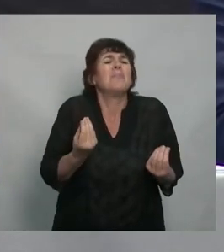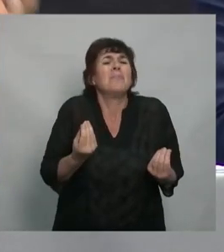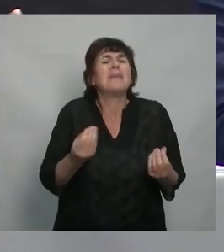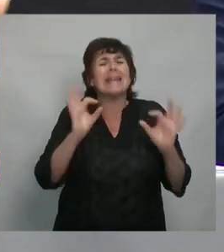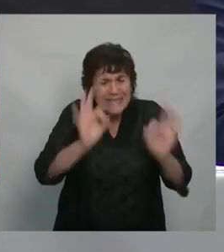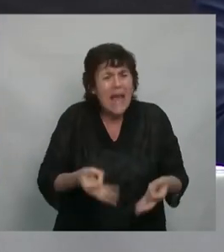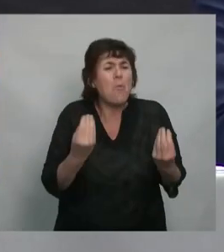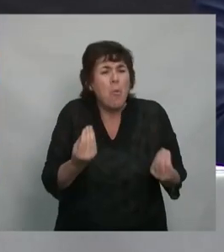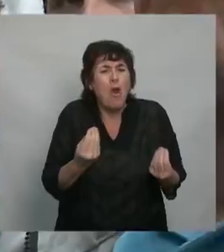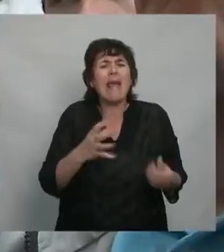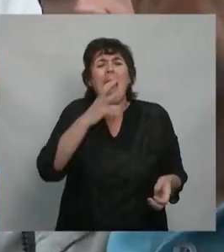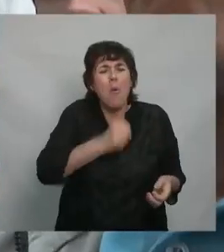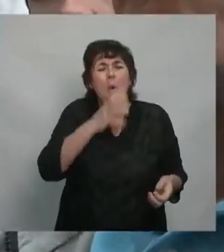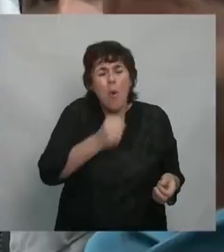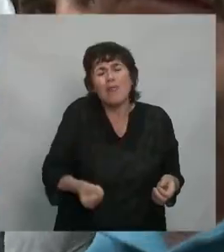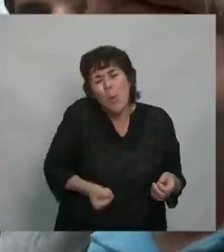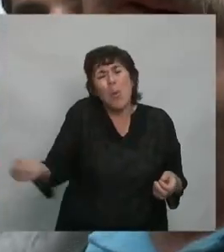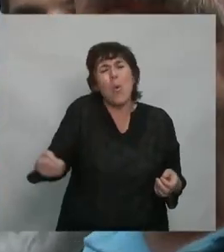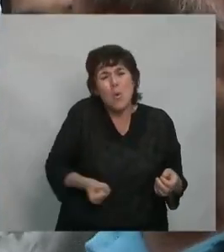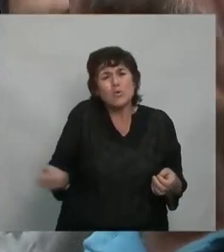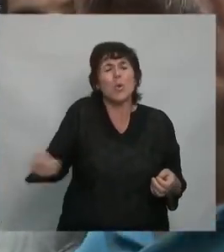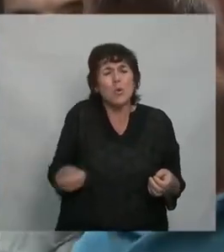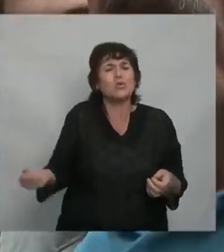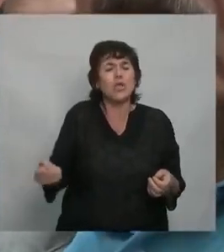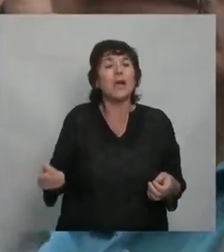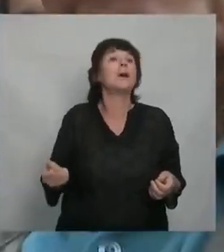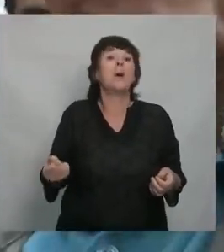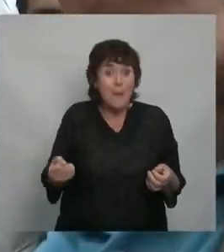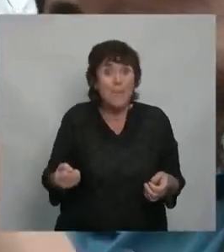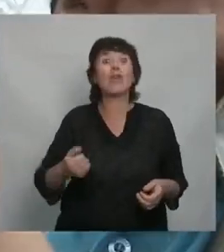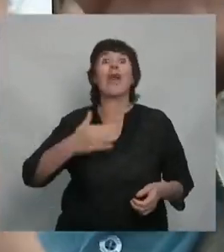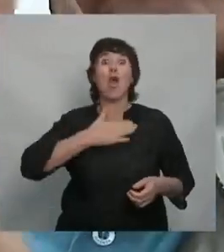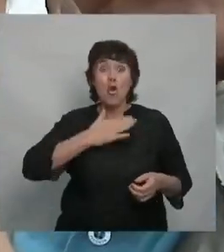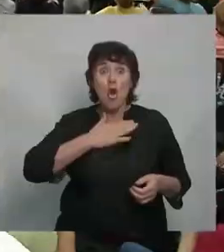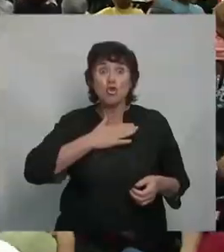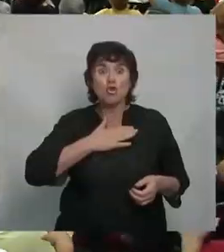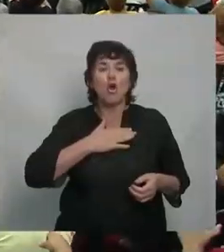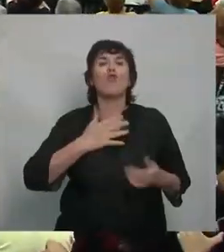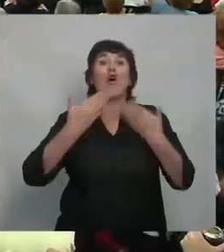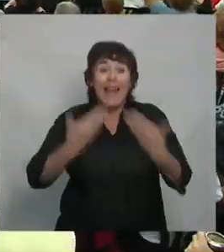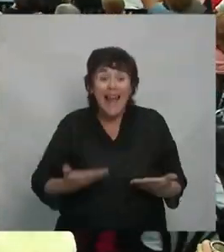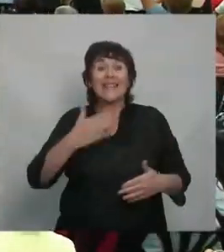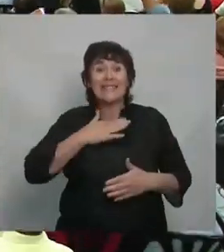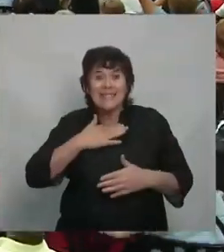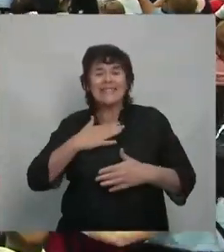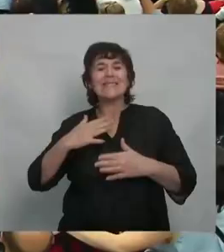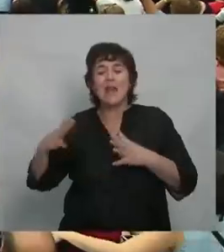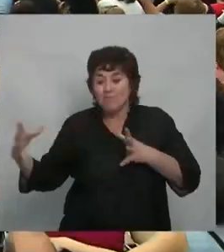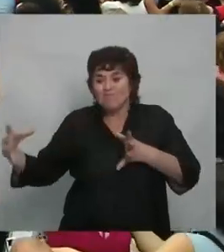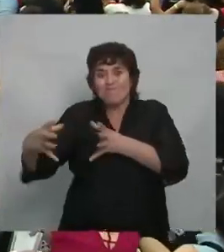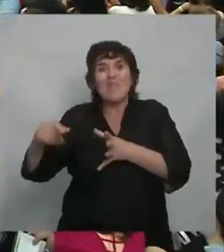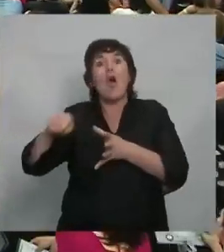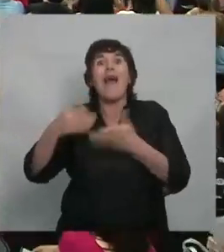tanto ajuste? Porque hay un colchón de entramado social que construimos nosotros, que construimos con la